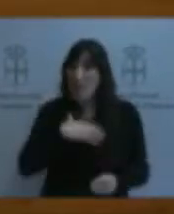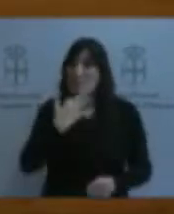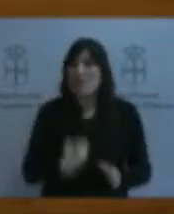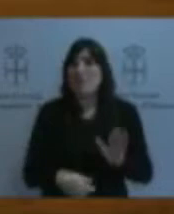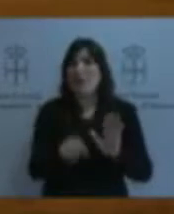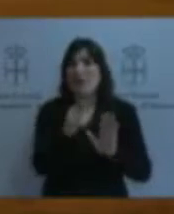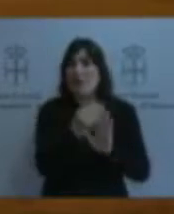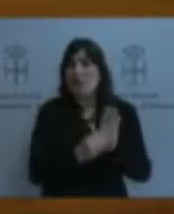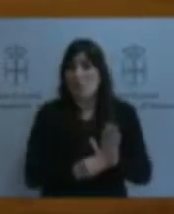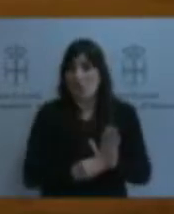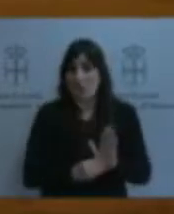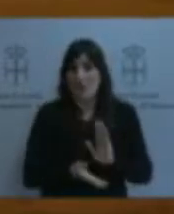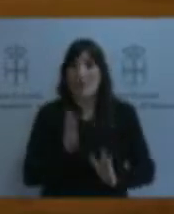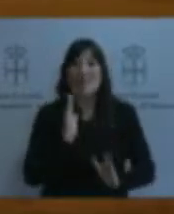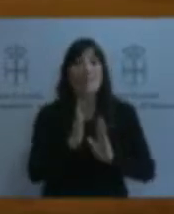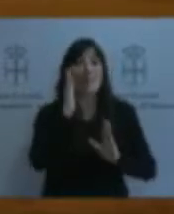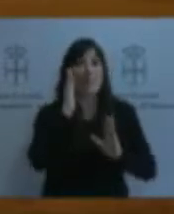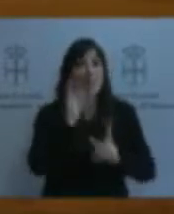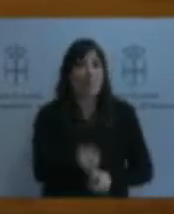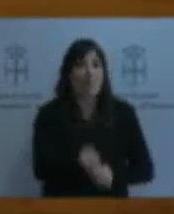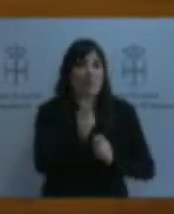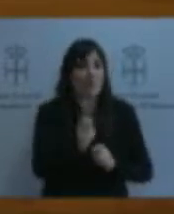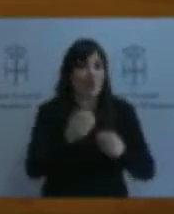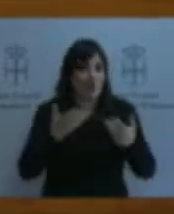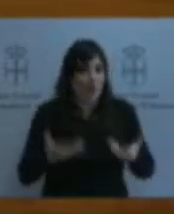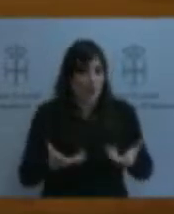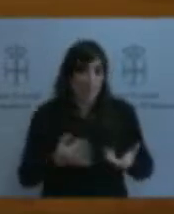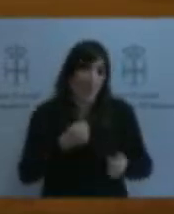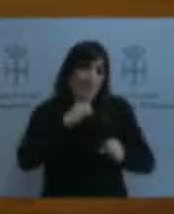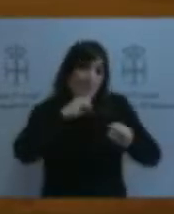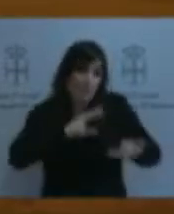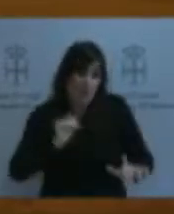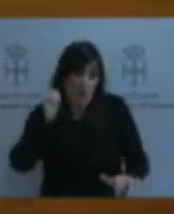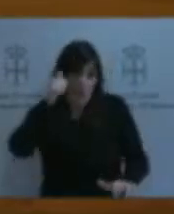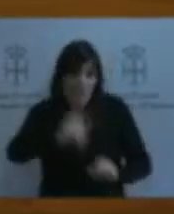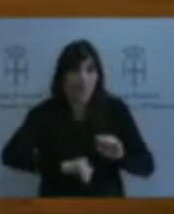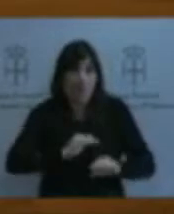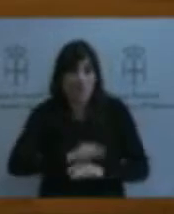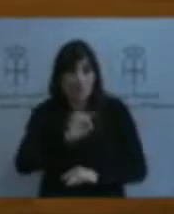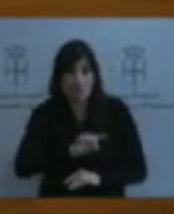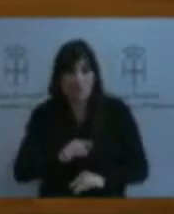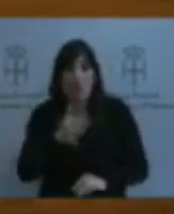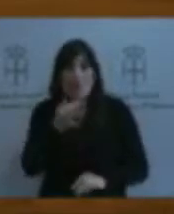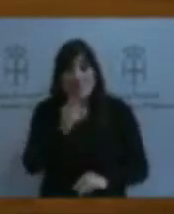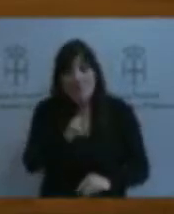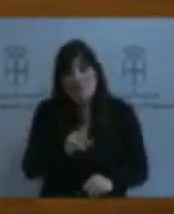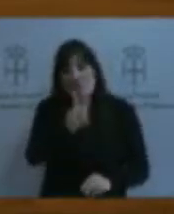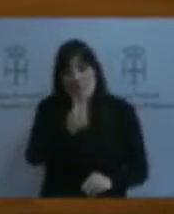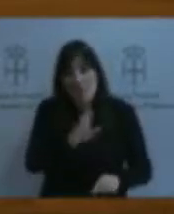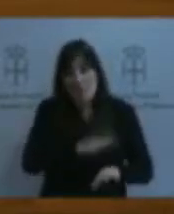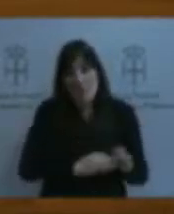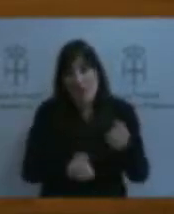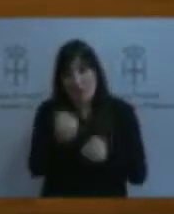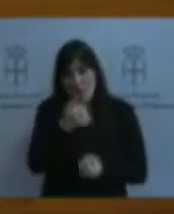medioambiente, el historial del cumplimiento, la contribución a la economía local y los niveles históricos de captura.